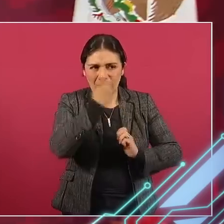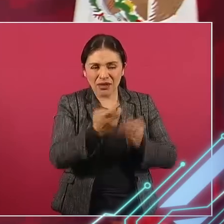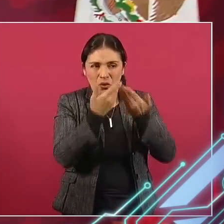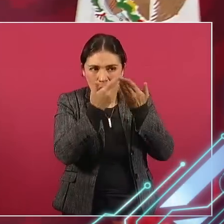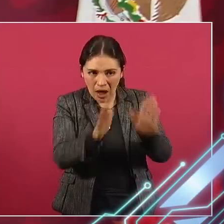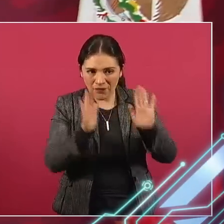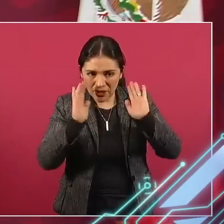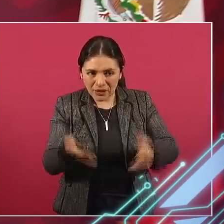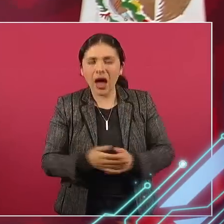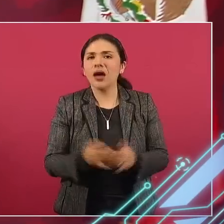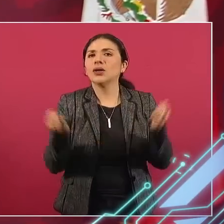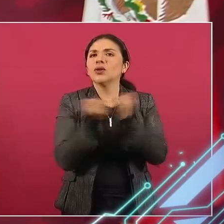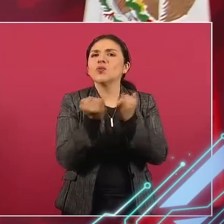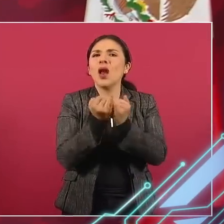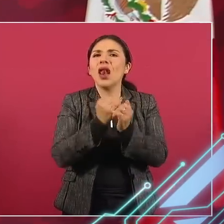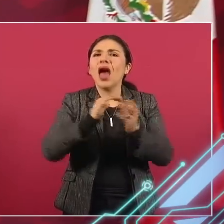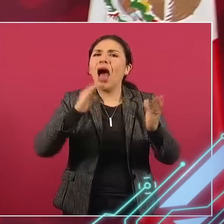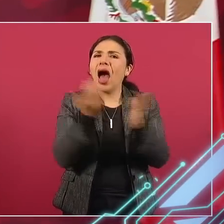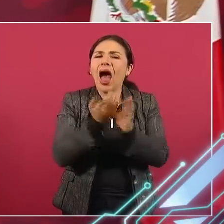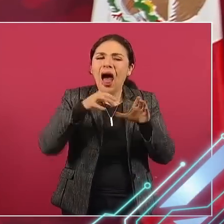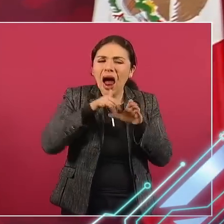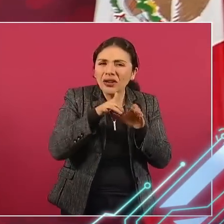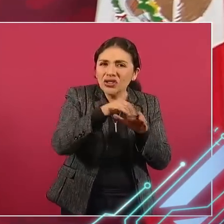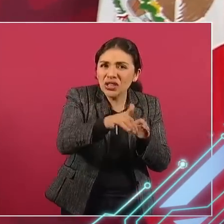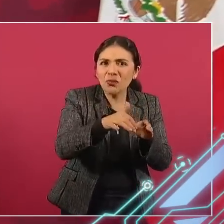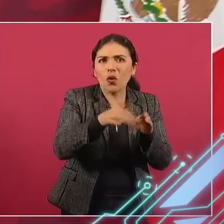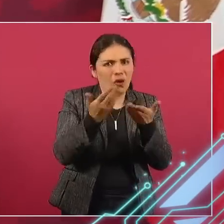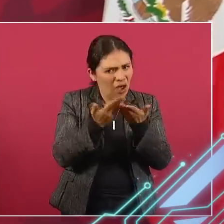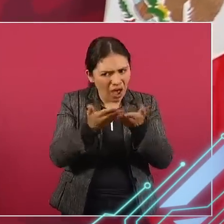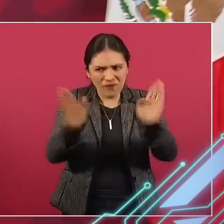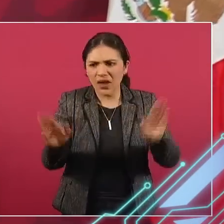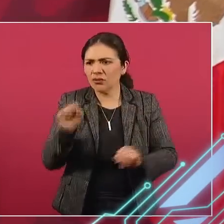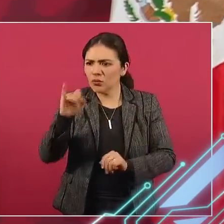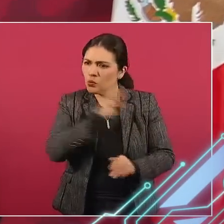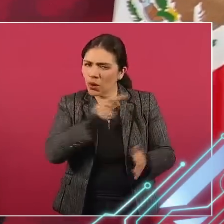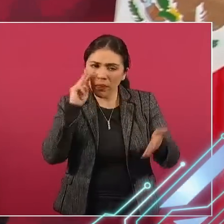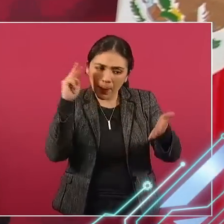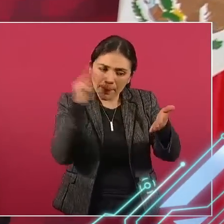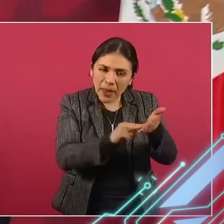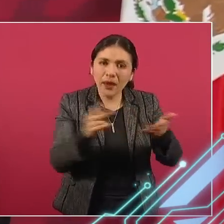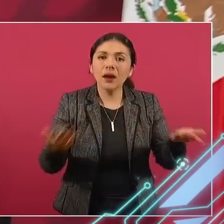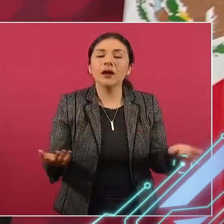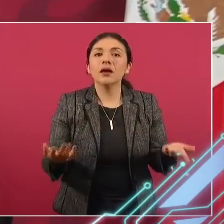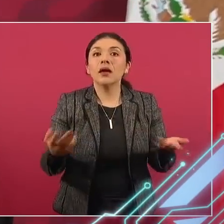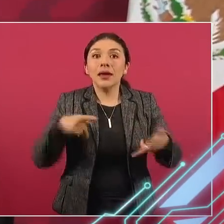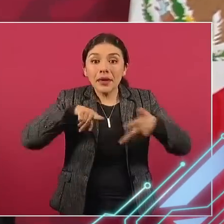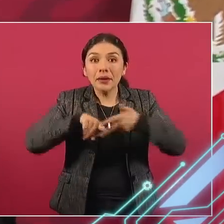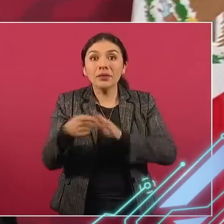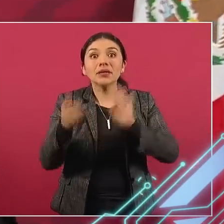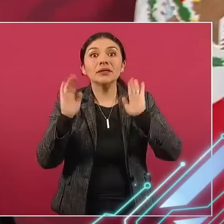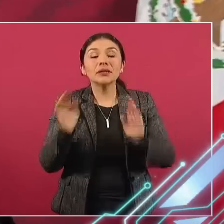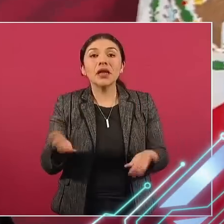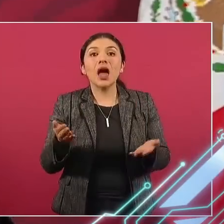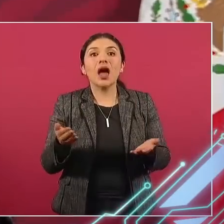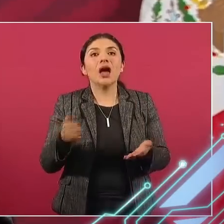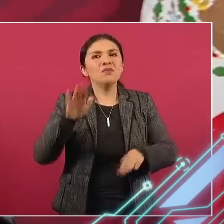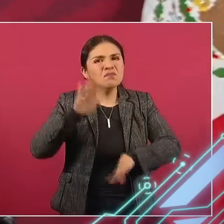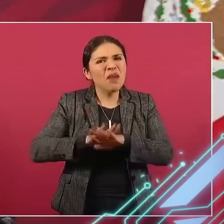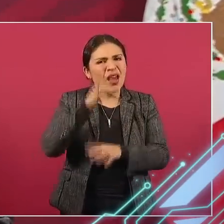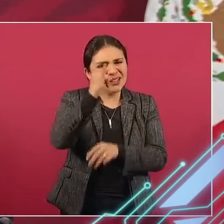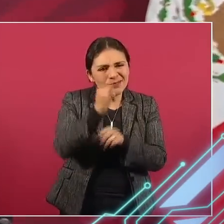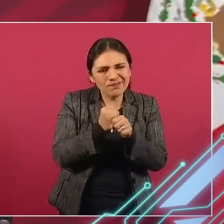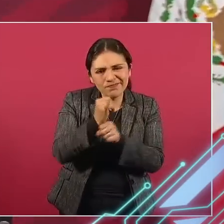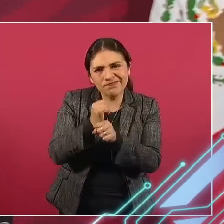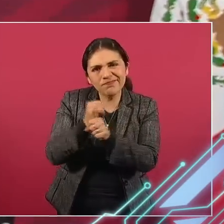todos los archivos, que se inicie una investigación,